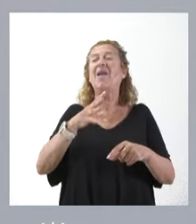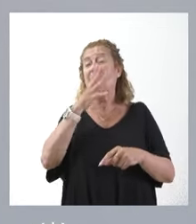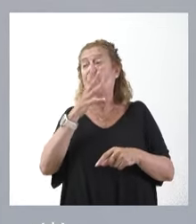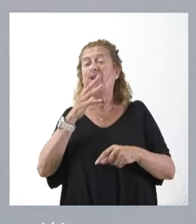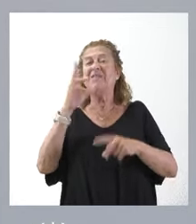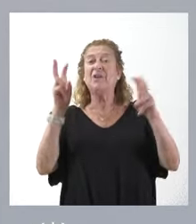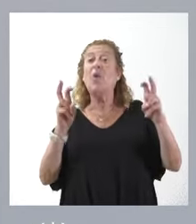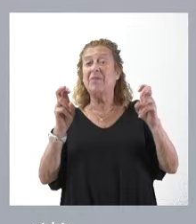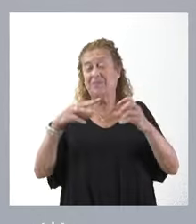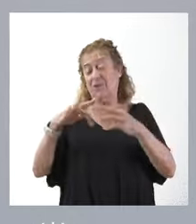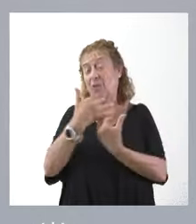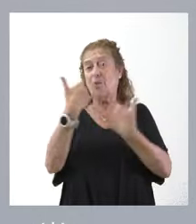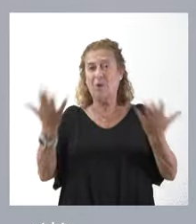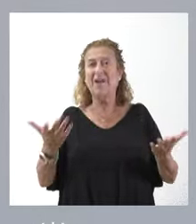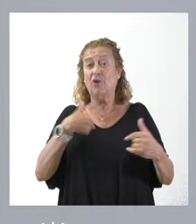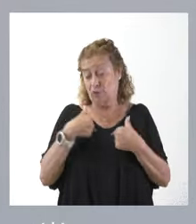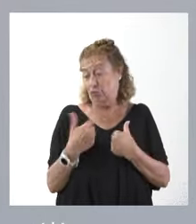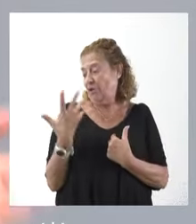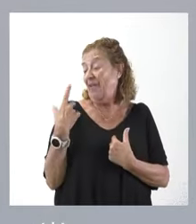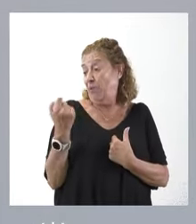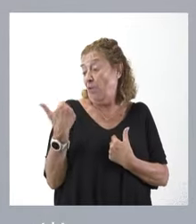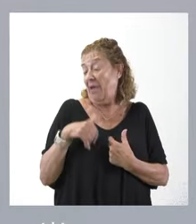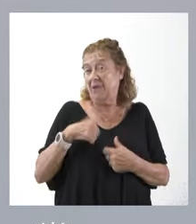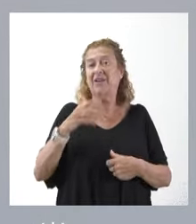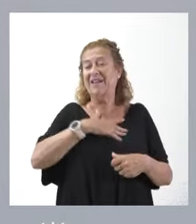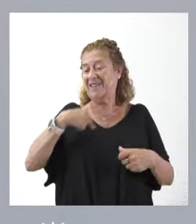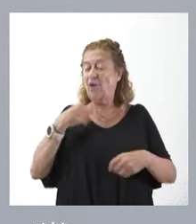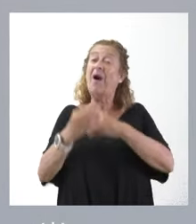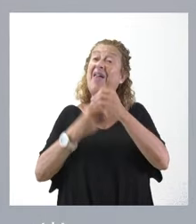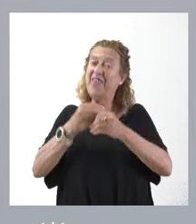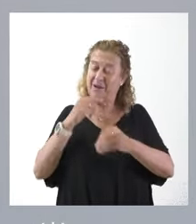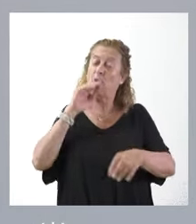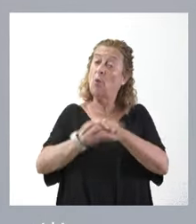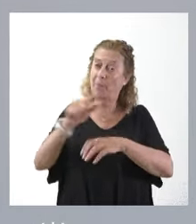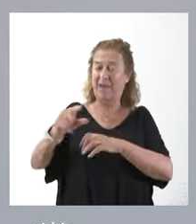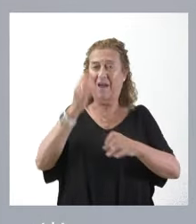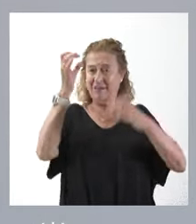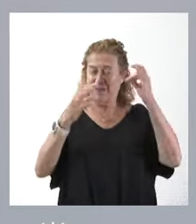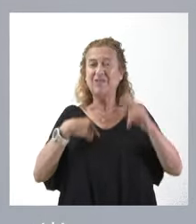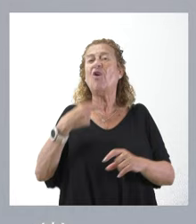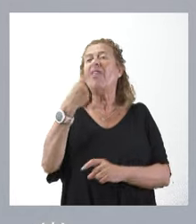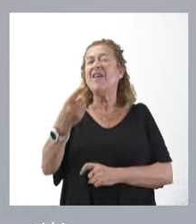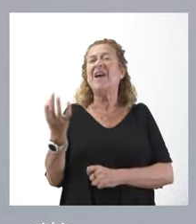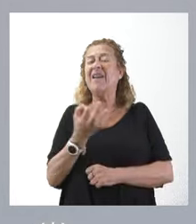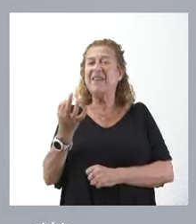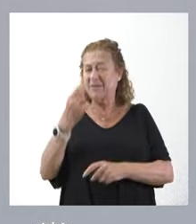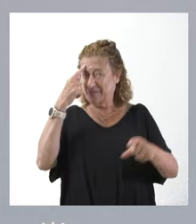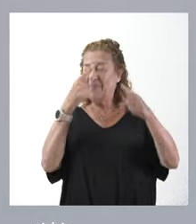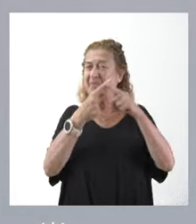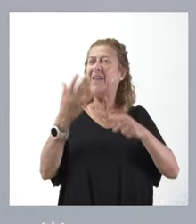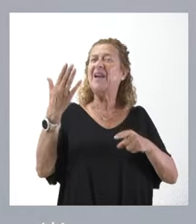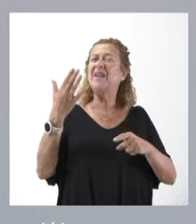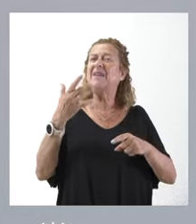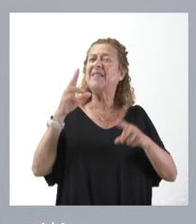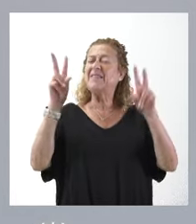la nación. Y, por tanto, no estemos muy frescos, lo que queremos hacer, que es cumplir y desarrollar esas actividades. Yo incluso diría que, respecto de aquellas